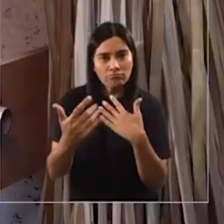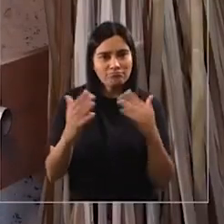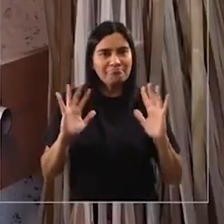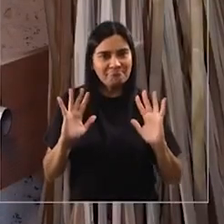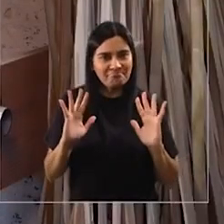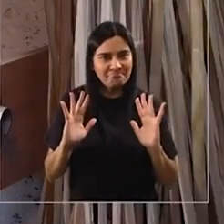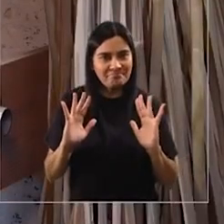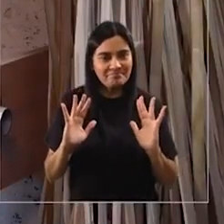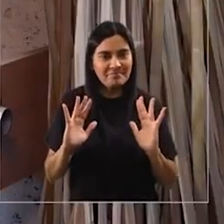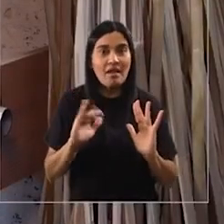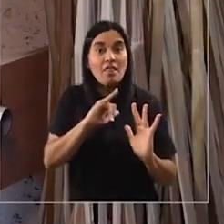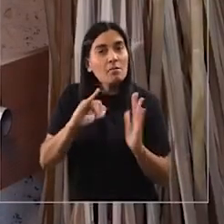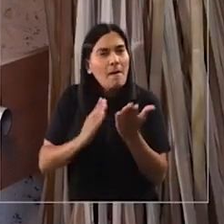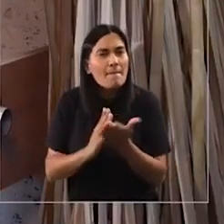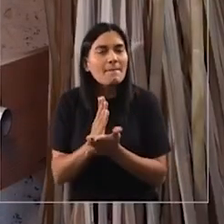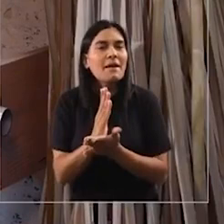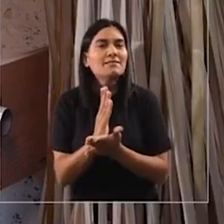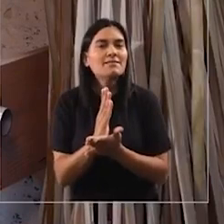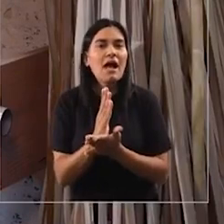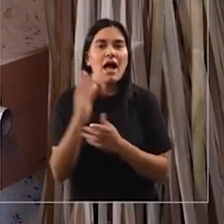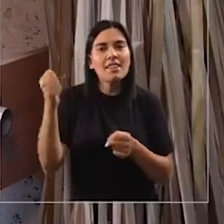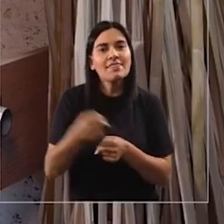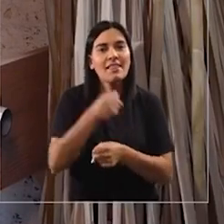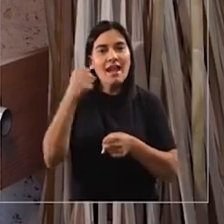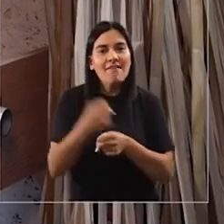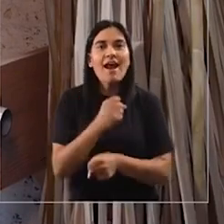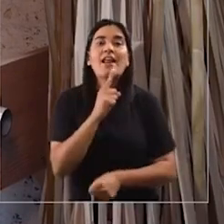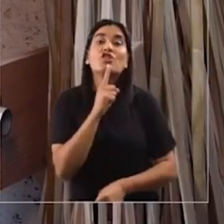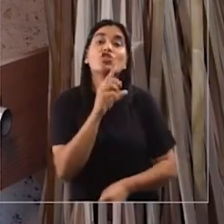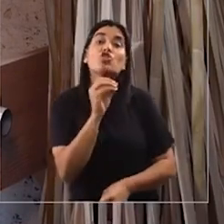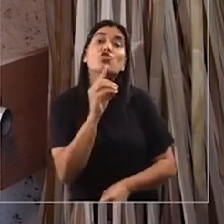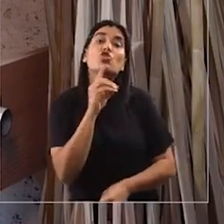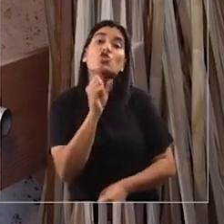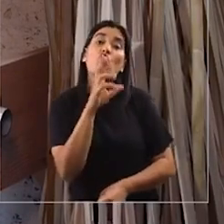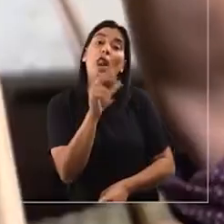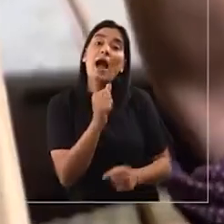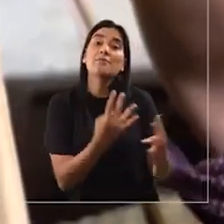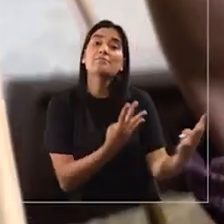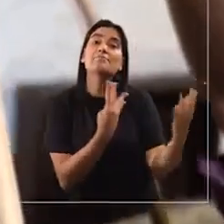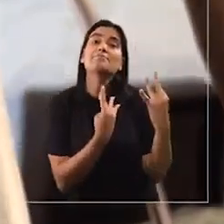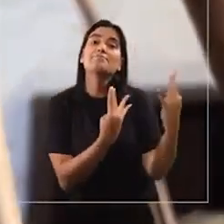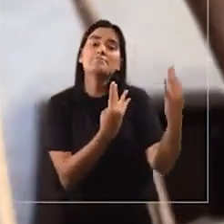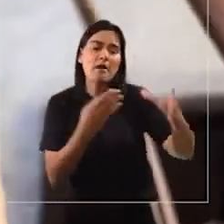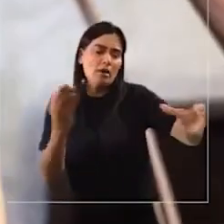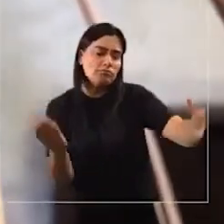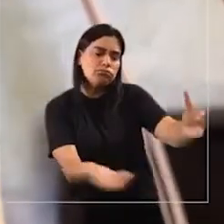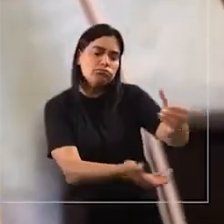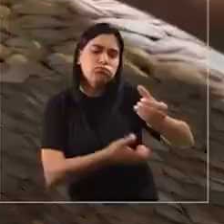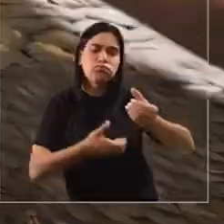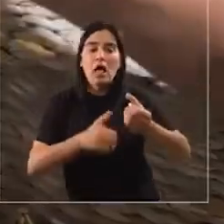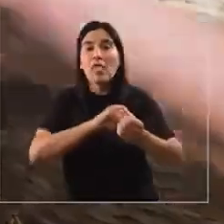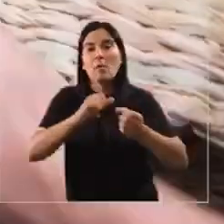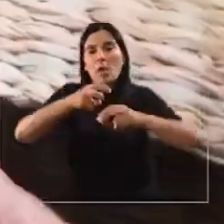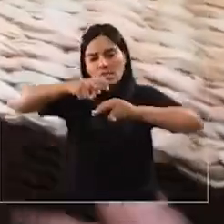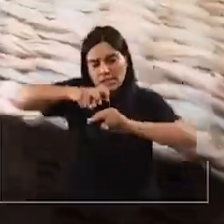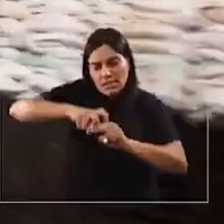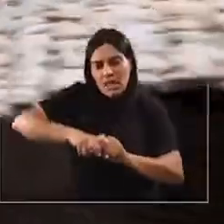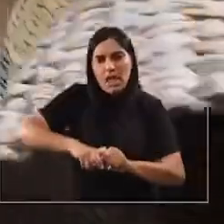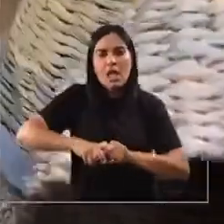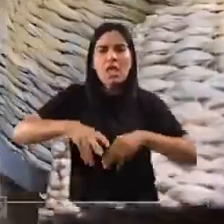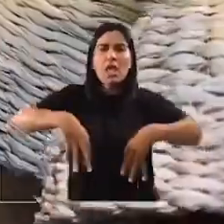empezamos a trabajar en la Totora hasta dedicarnos a los empajados, después de la silla, a